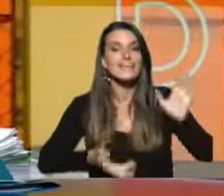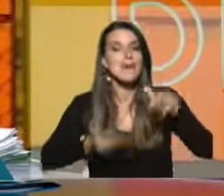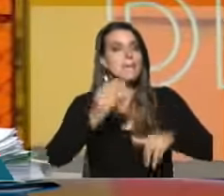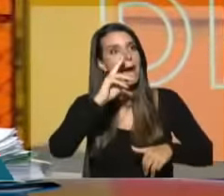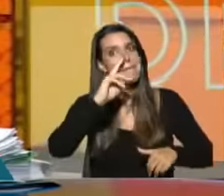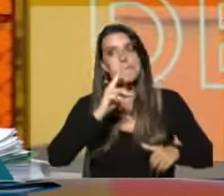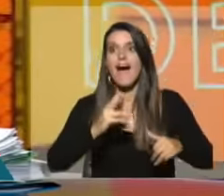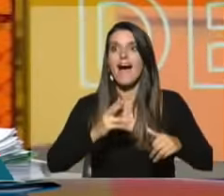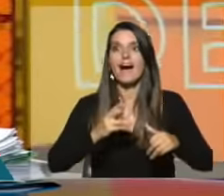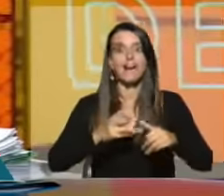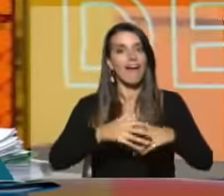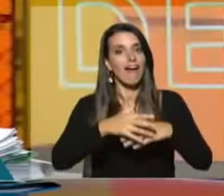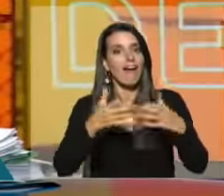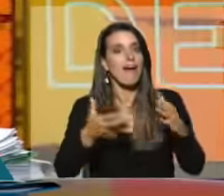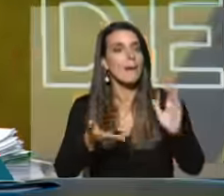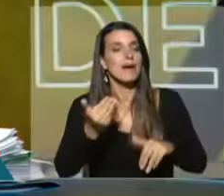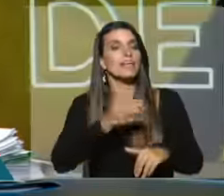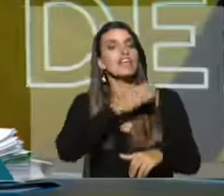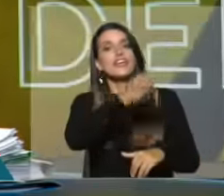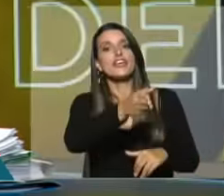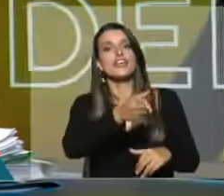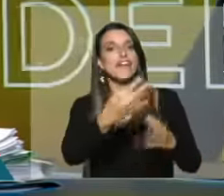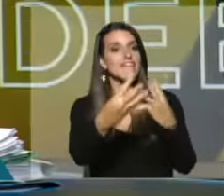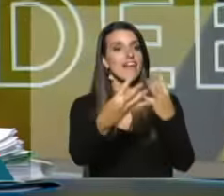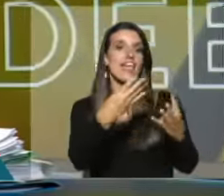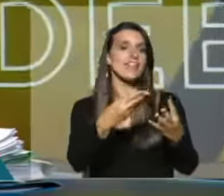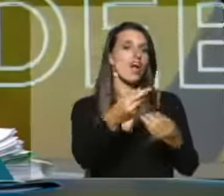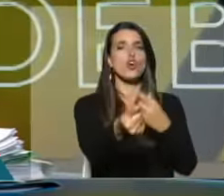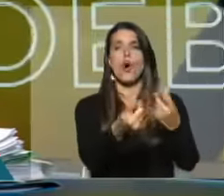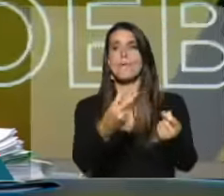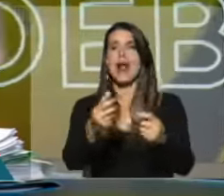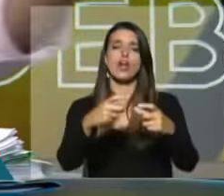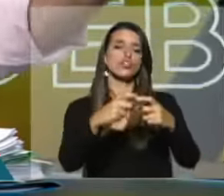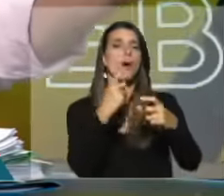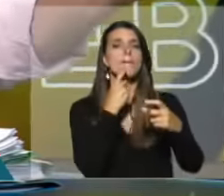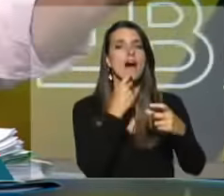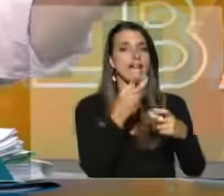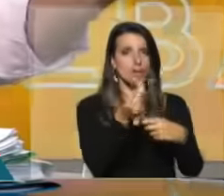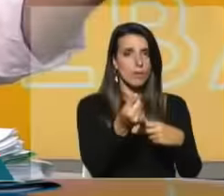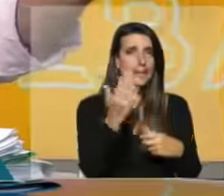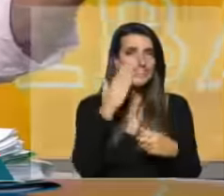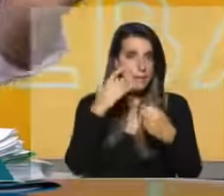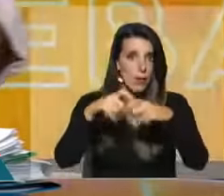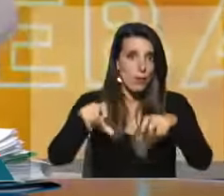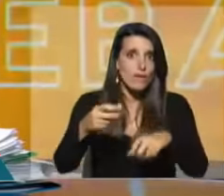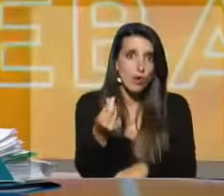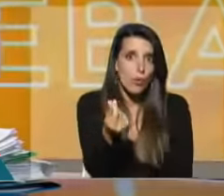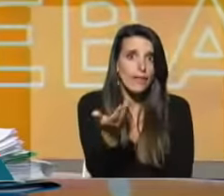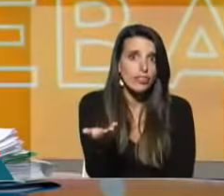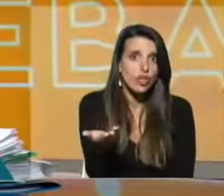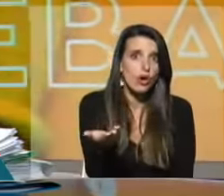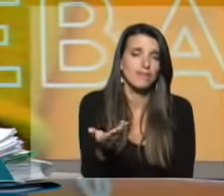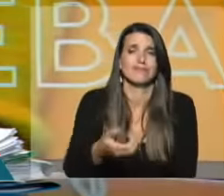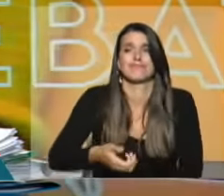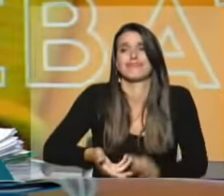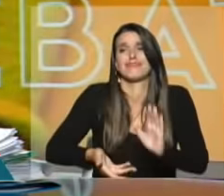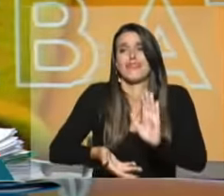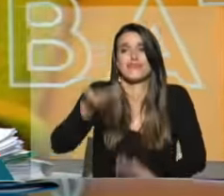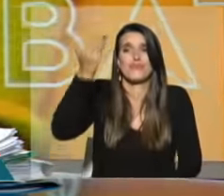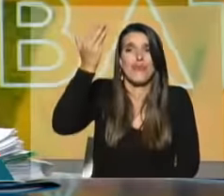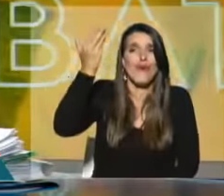de pan, ir a la feria y comprar más tomates y huevos. ¿Sabe lo que están los huevos? Es impresionante.